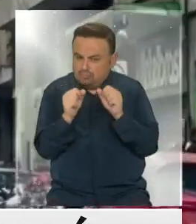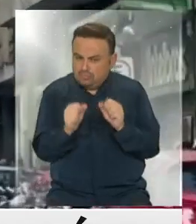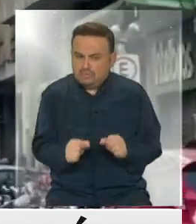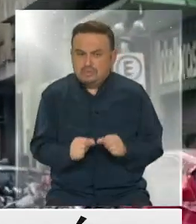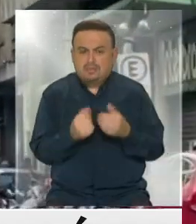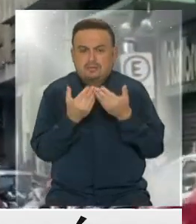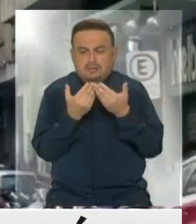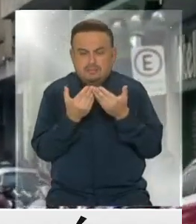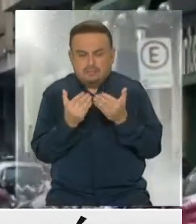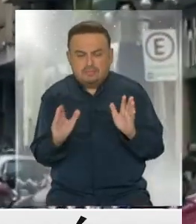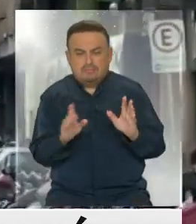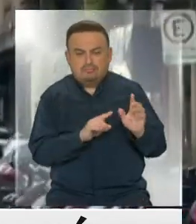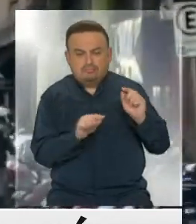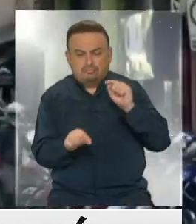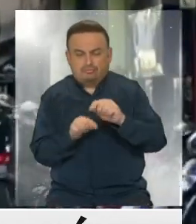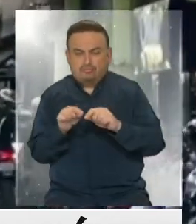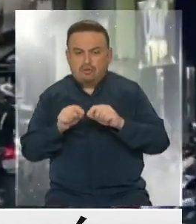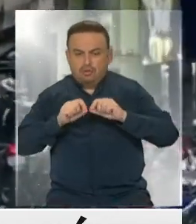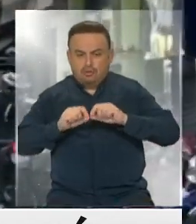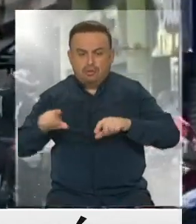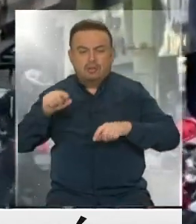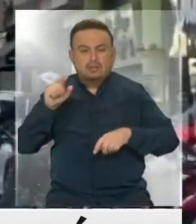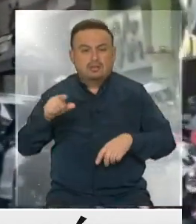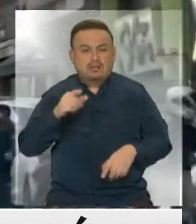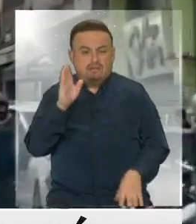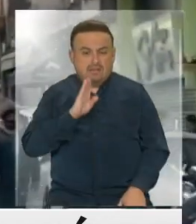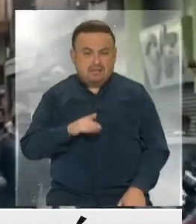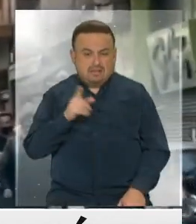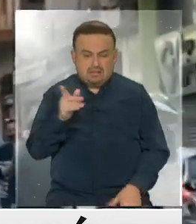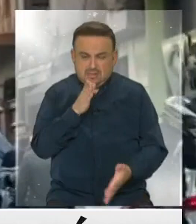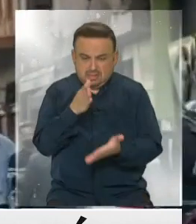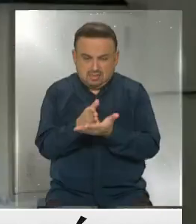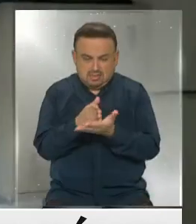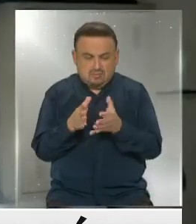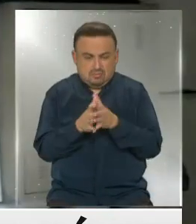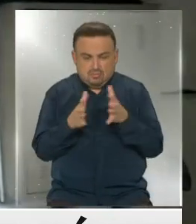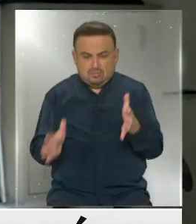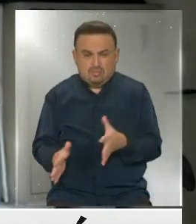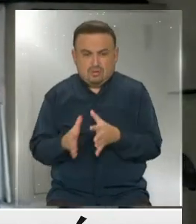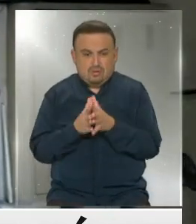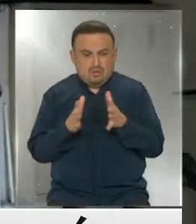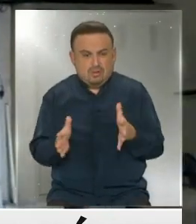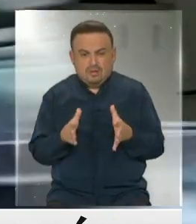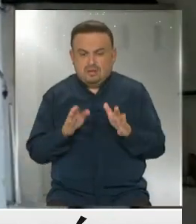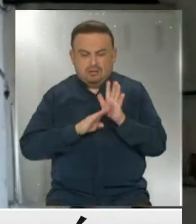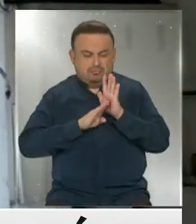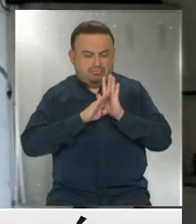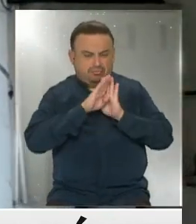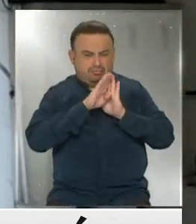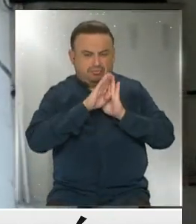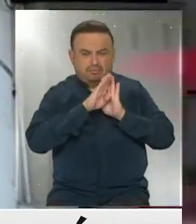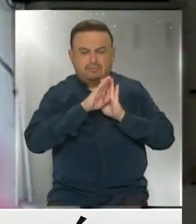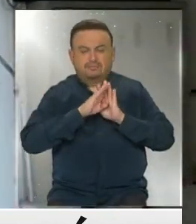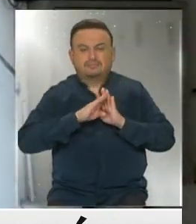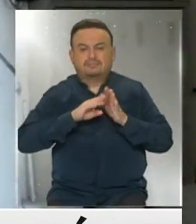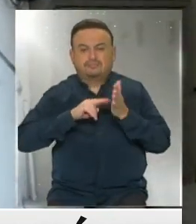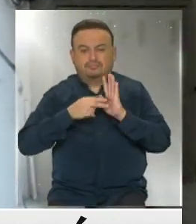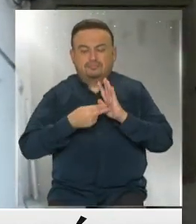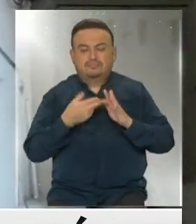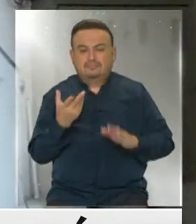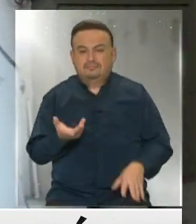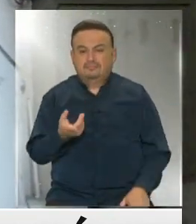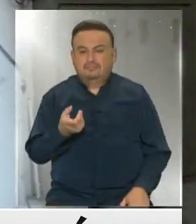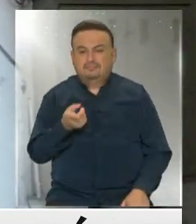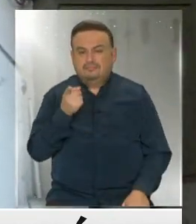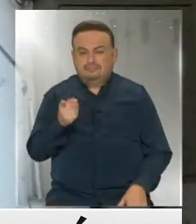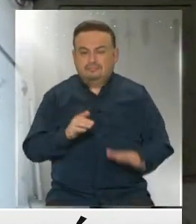de una desescalada. Pero en el caso de Brasil, por más medidas que se tomen, están en pleno pic de la pandemia. Exacto, y eso que